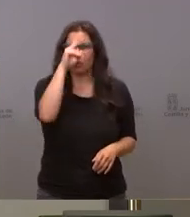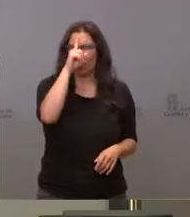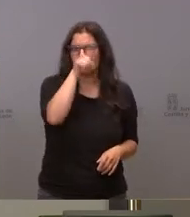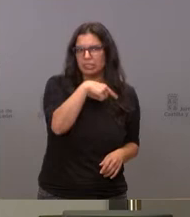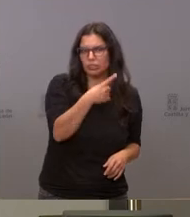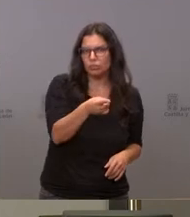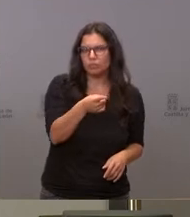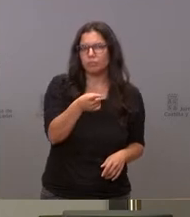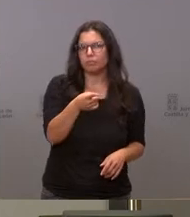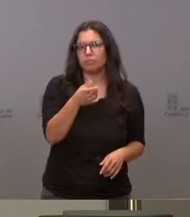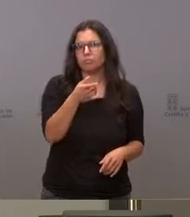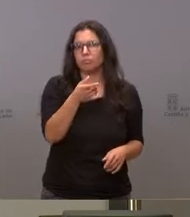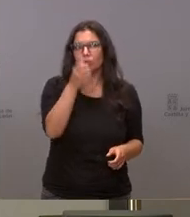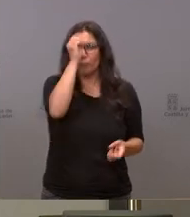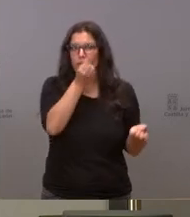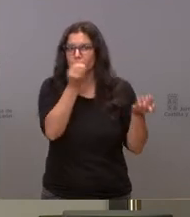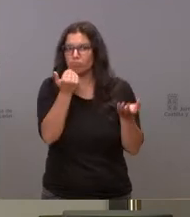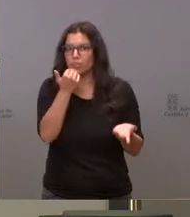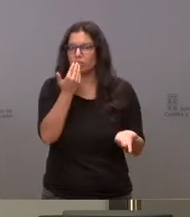y si tiene algo que decir al respecto